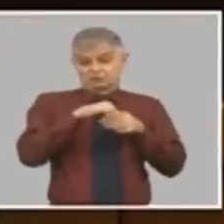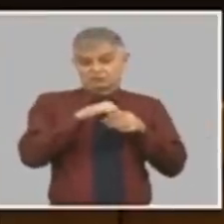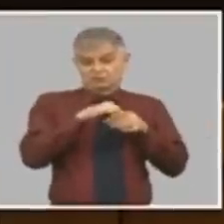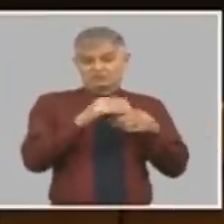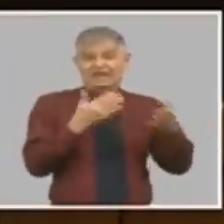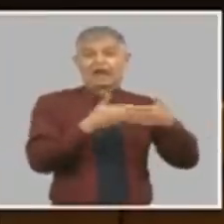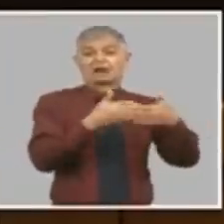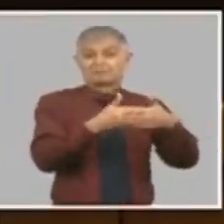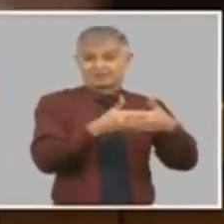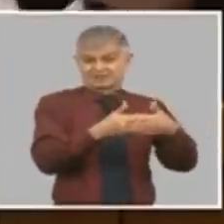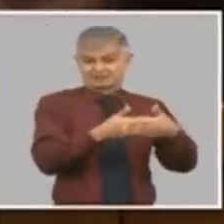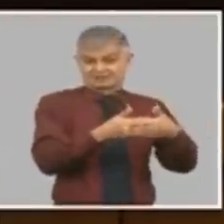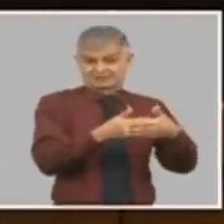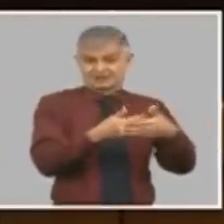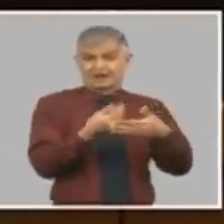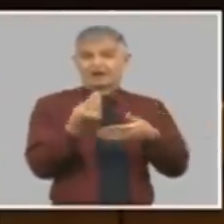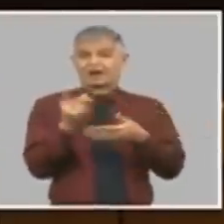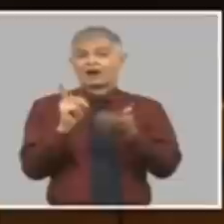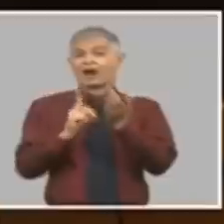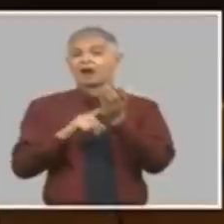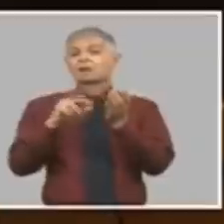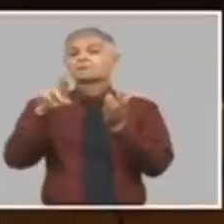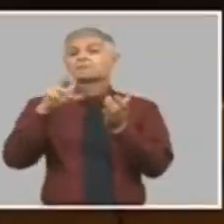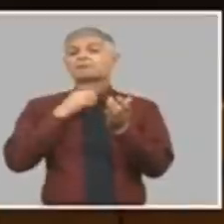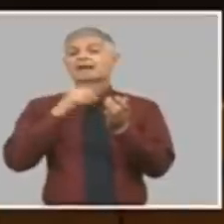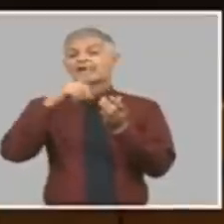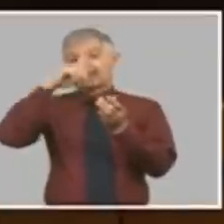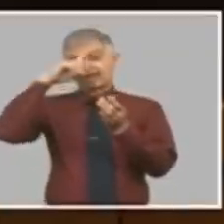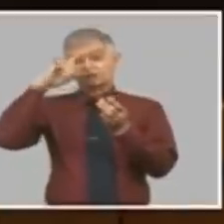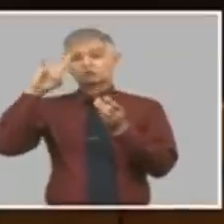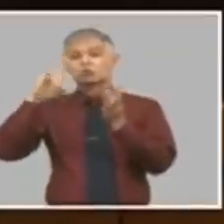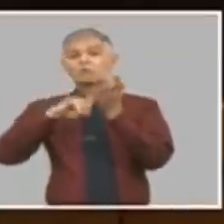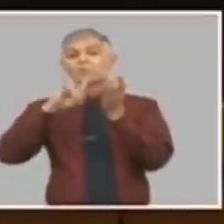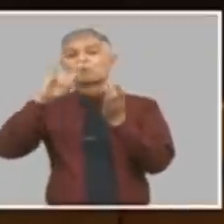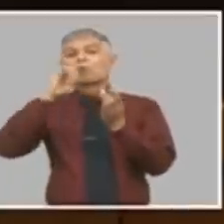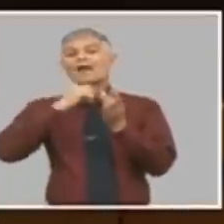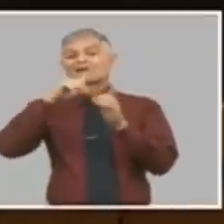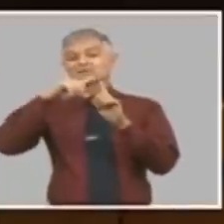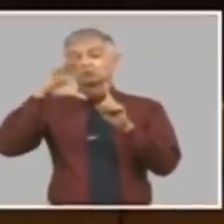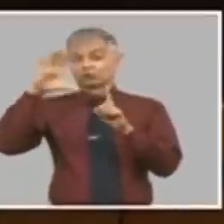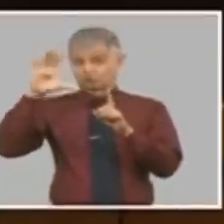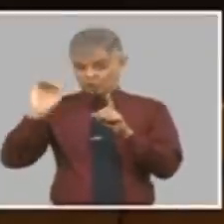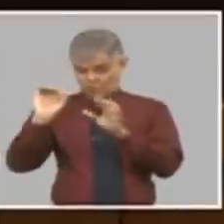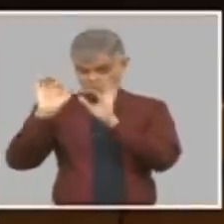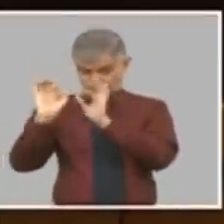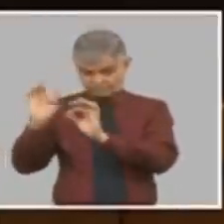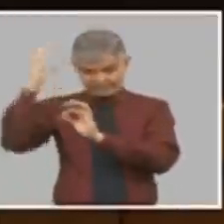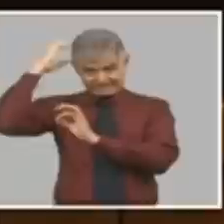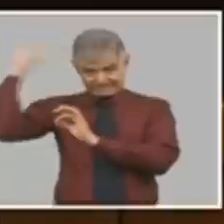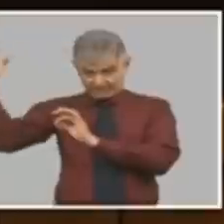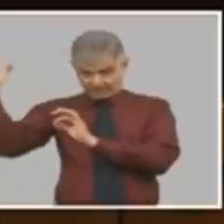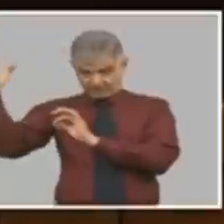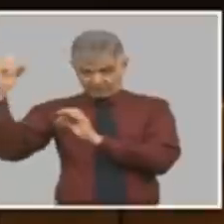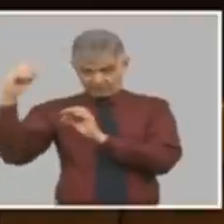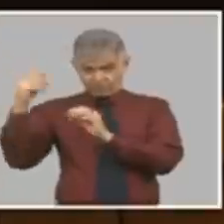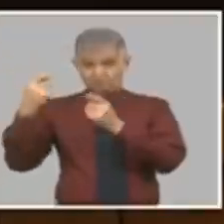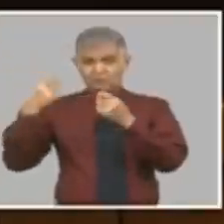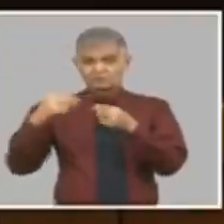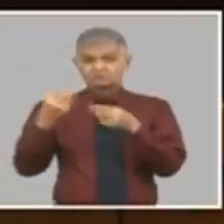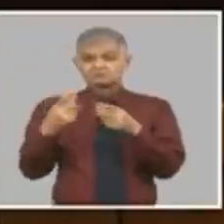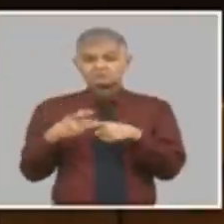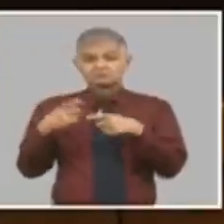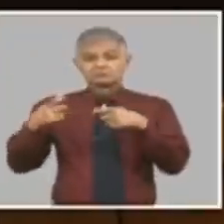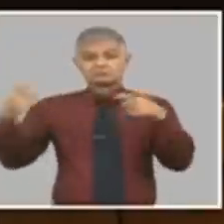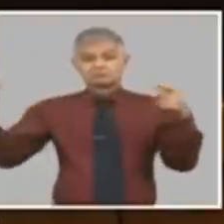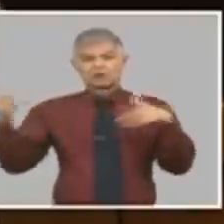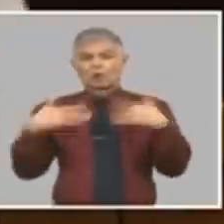nosotros esa filosofía el presidente lo ha dicho más de una vez así se viene haciendo no podemos seguir haciendo transferencias del presupuesto